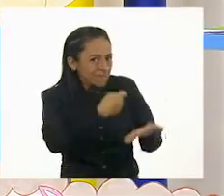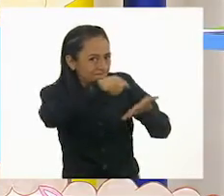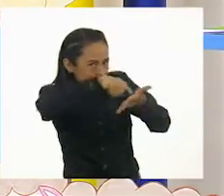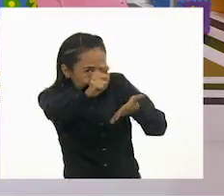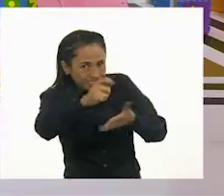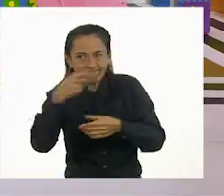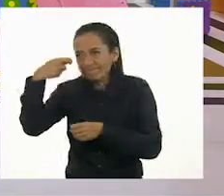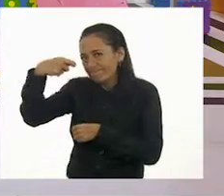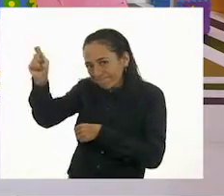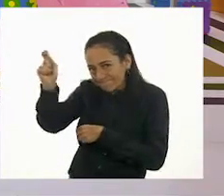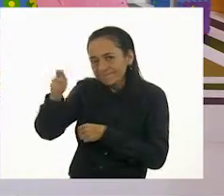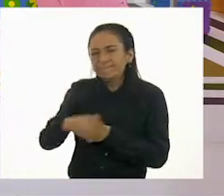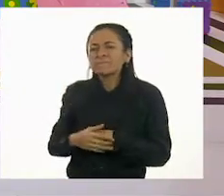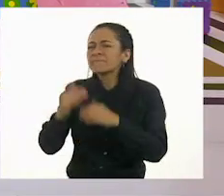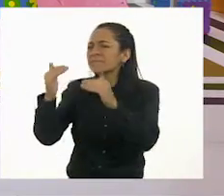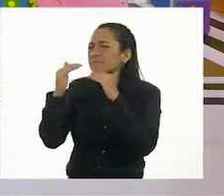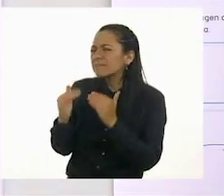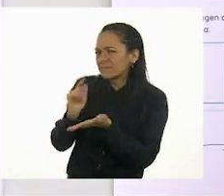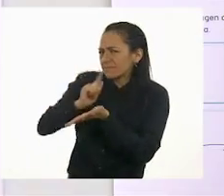Limpieza.